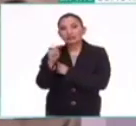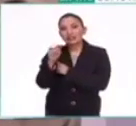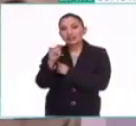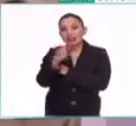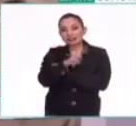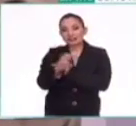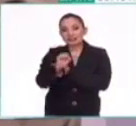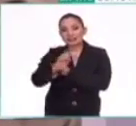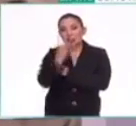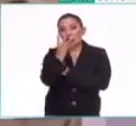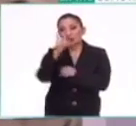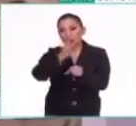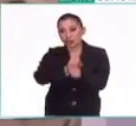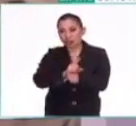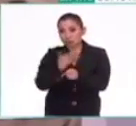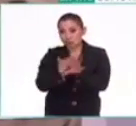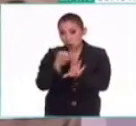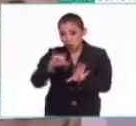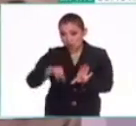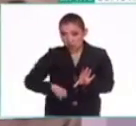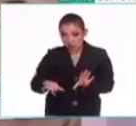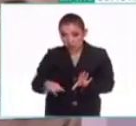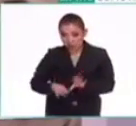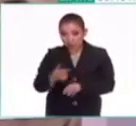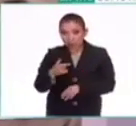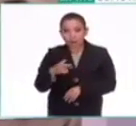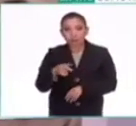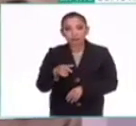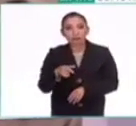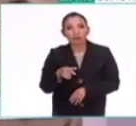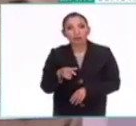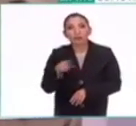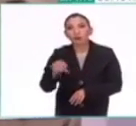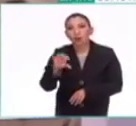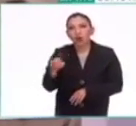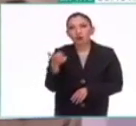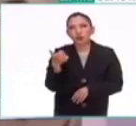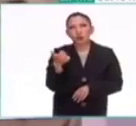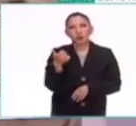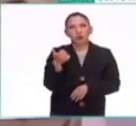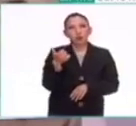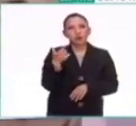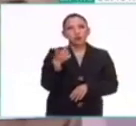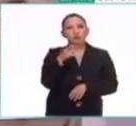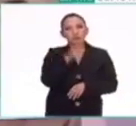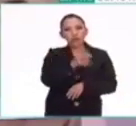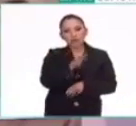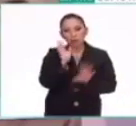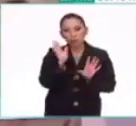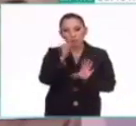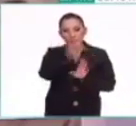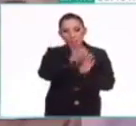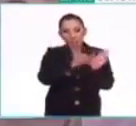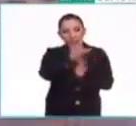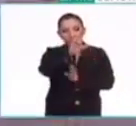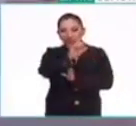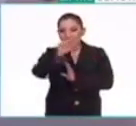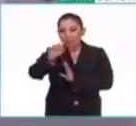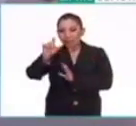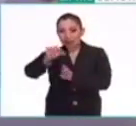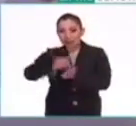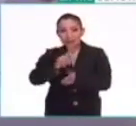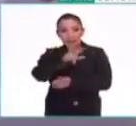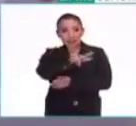trescientos sesenta y cuatro días. Muy interesante. Y el otro sería esta de meses de veinte días. Son